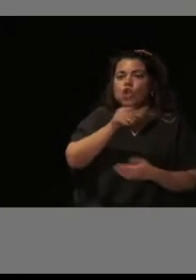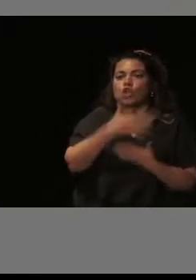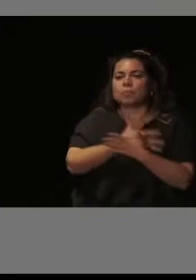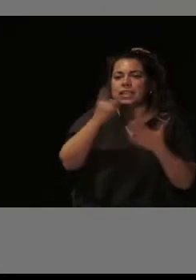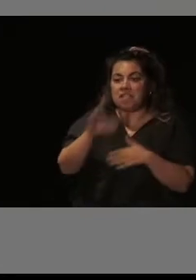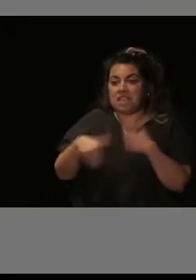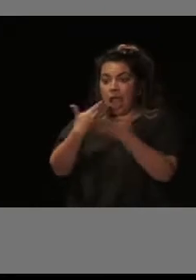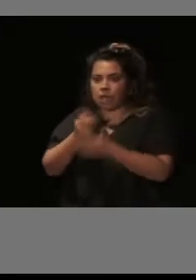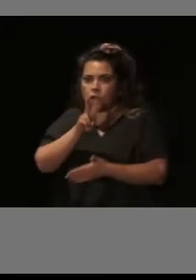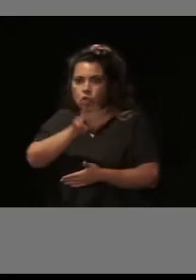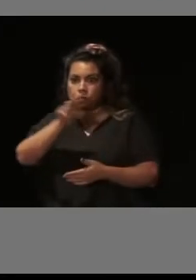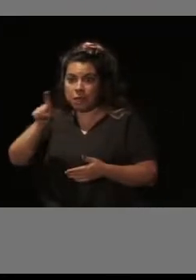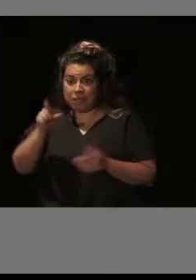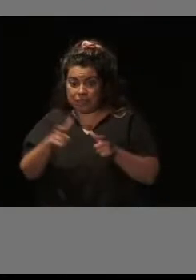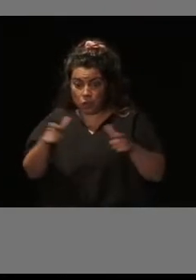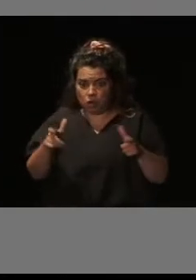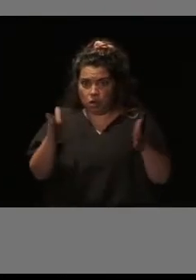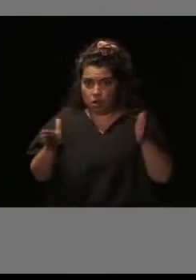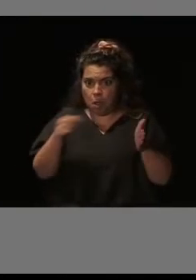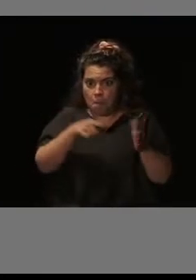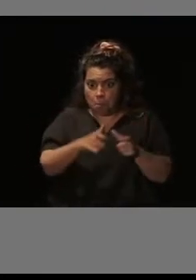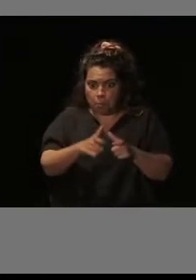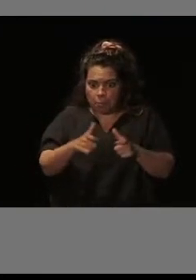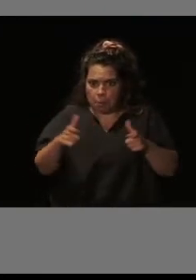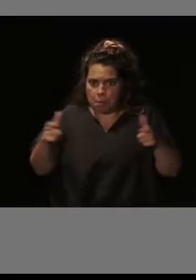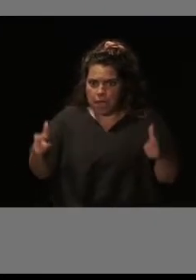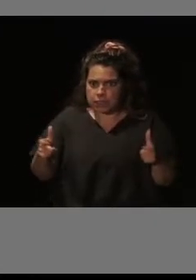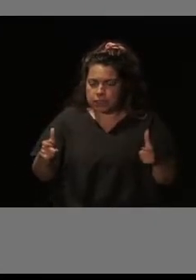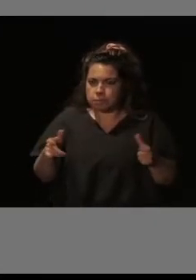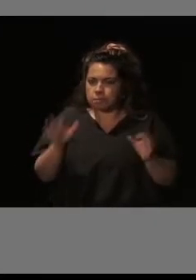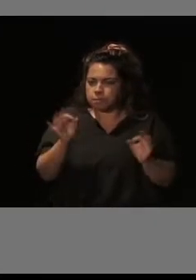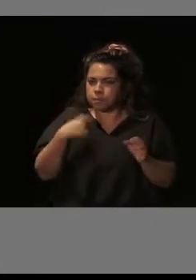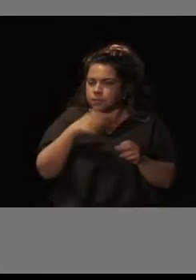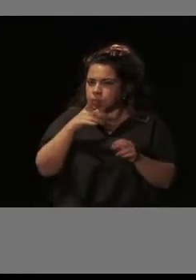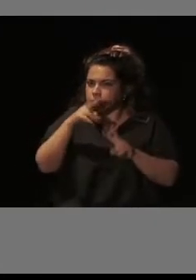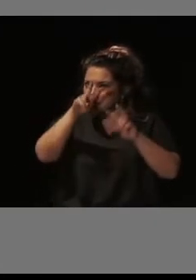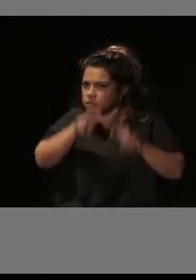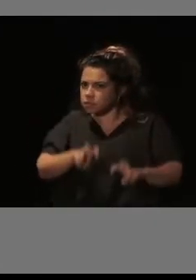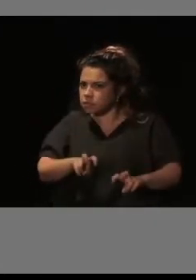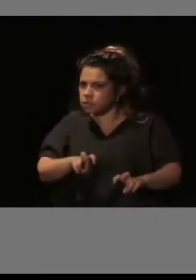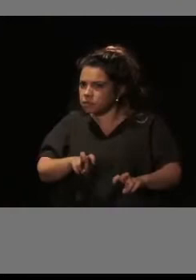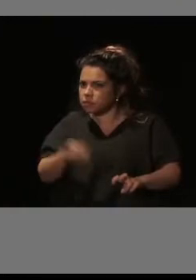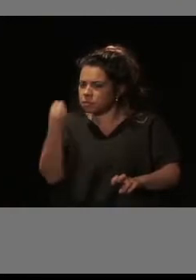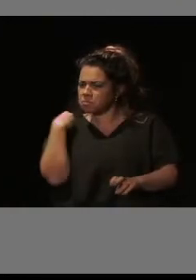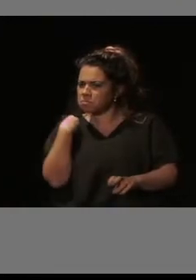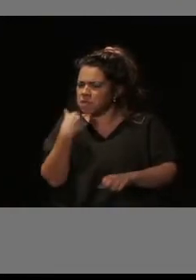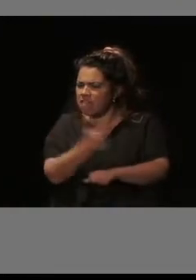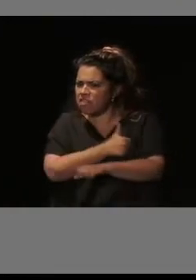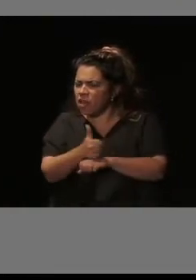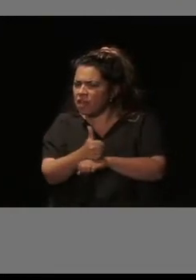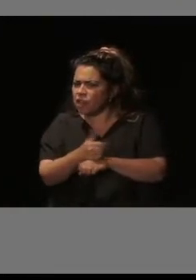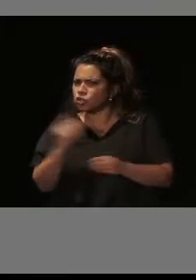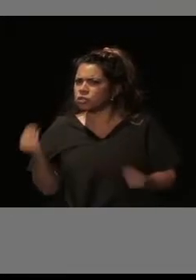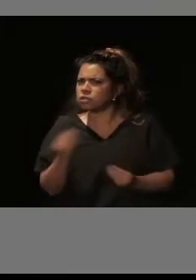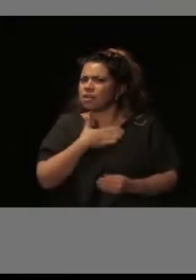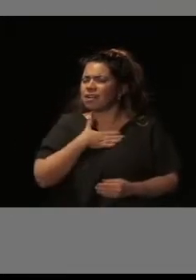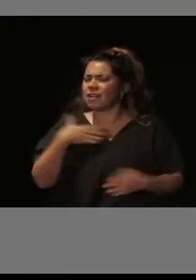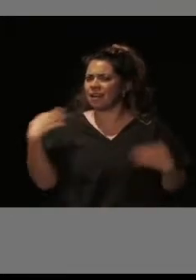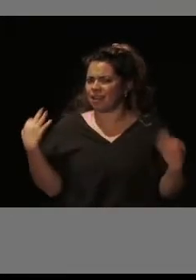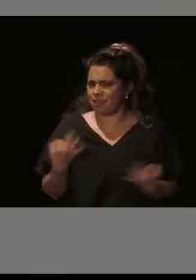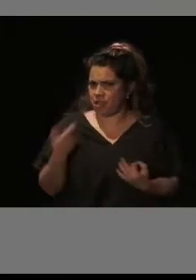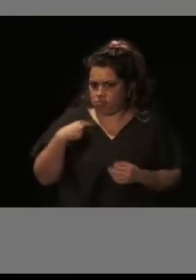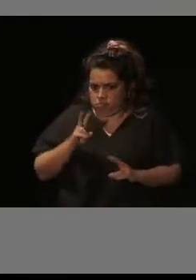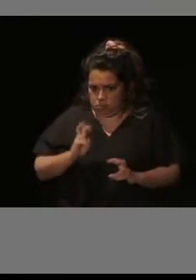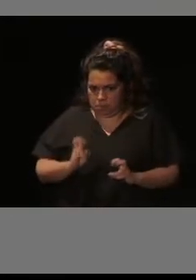2021. Pero la cuestión a analizar es qué es lo que quieren mejorar mayoritariamente en sus